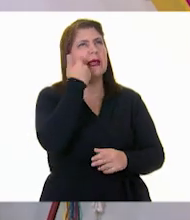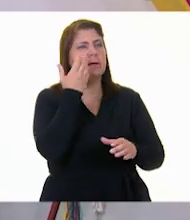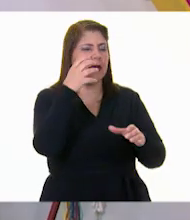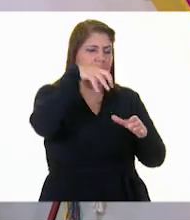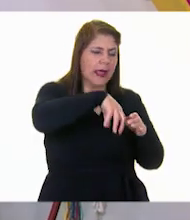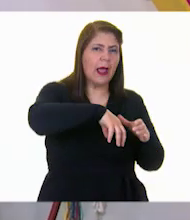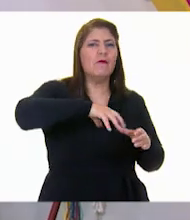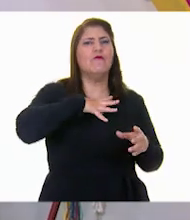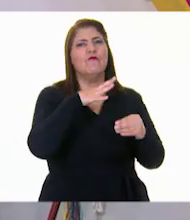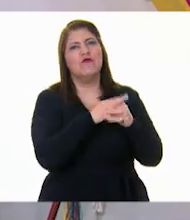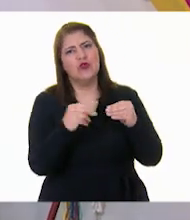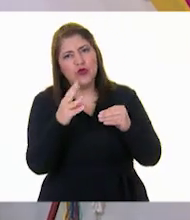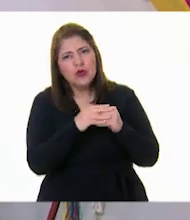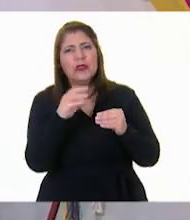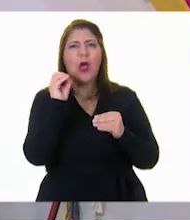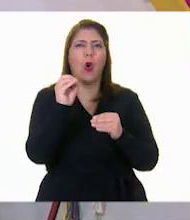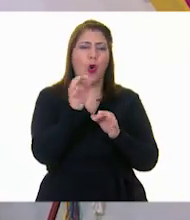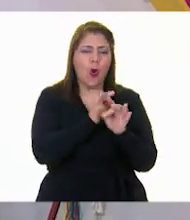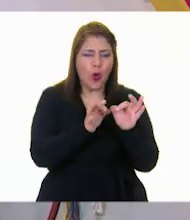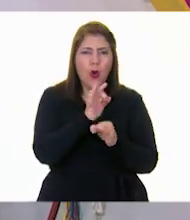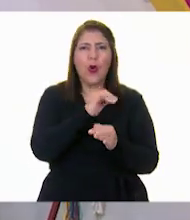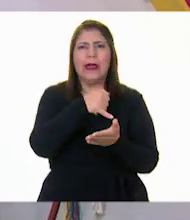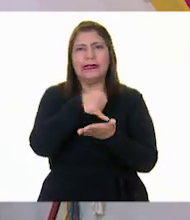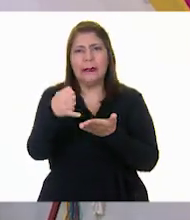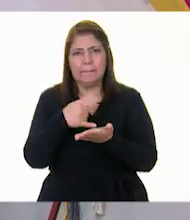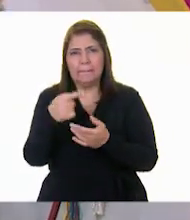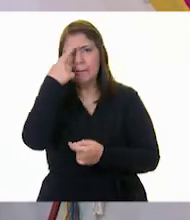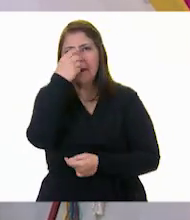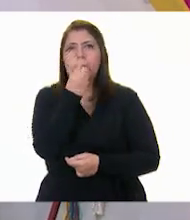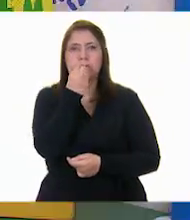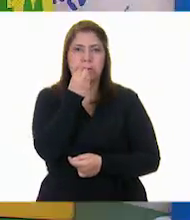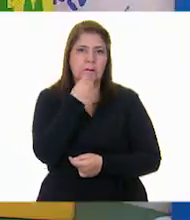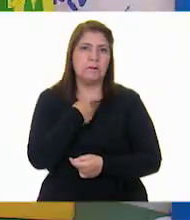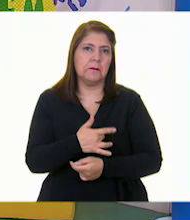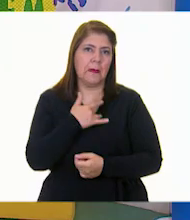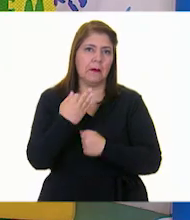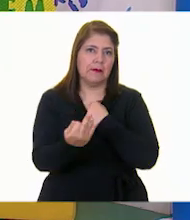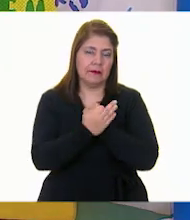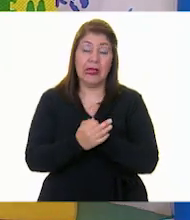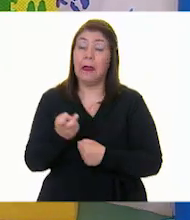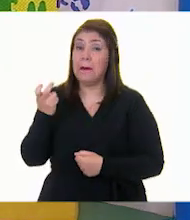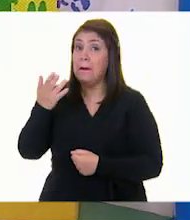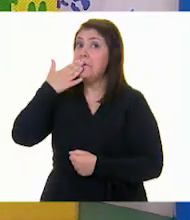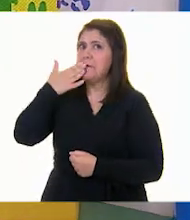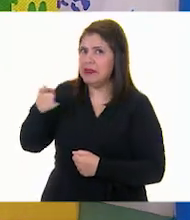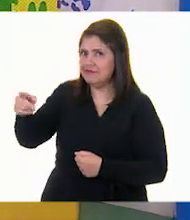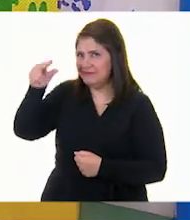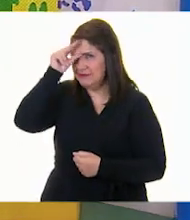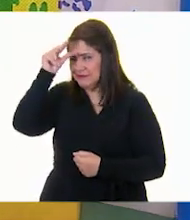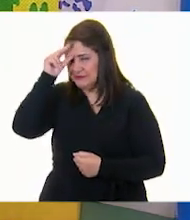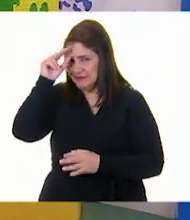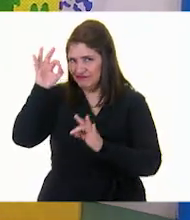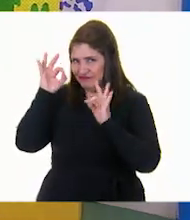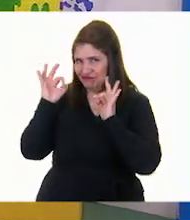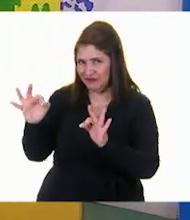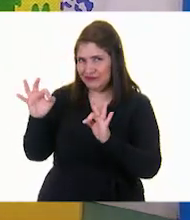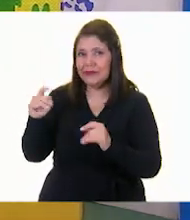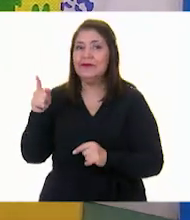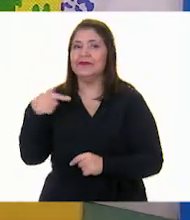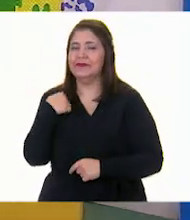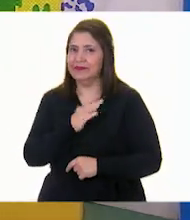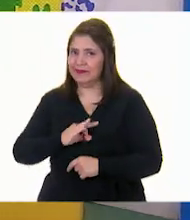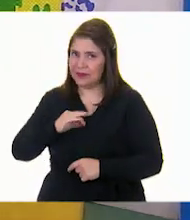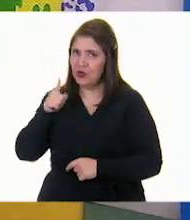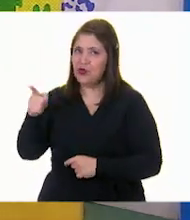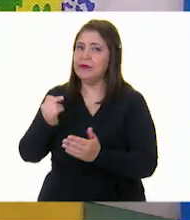o semillas para comer entre comidas. Ese es mi refrigerio. Muy bien, eres muy lista como Calixta. Te felicito